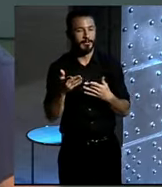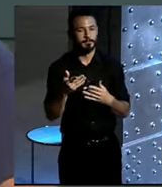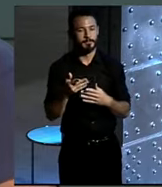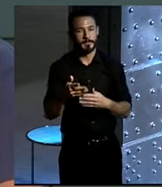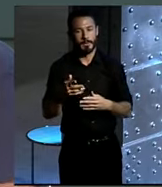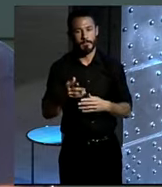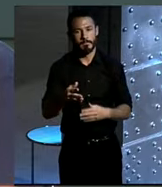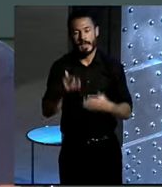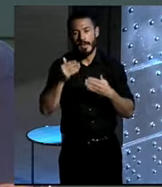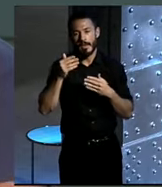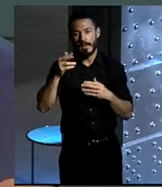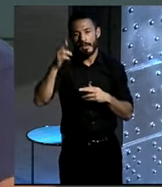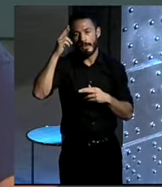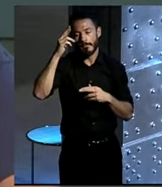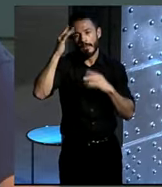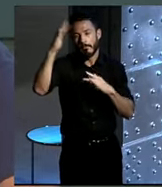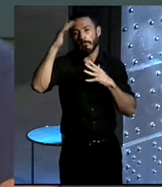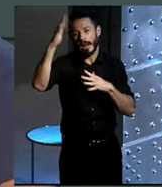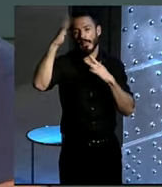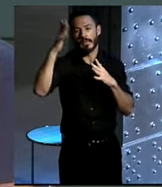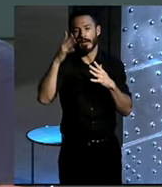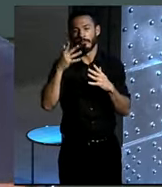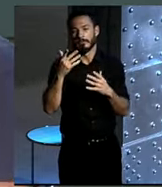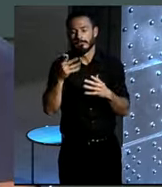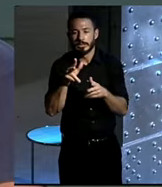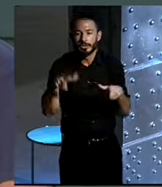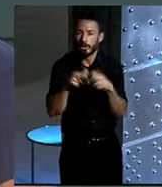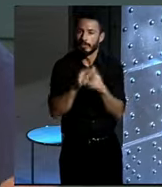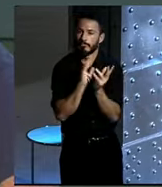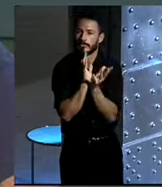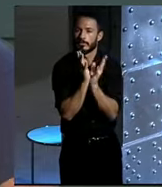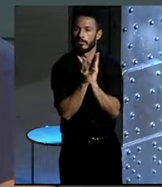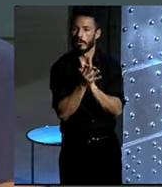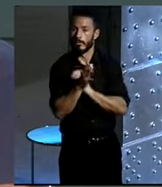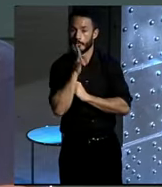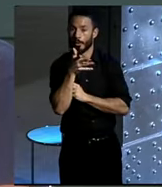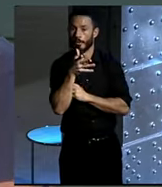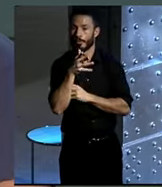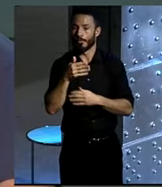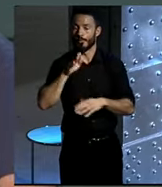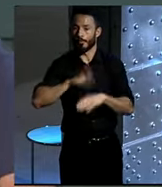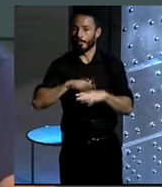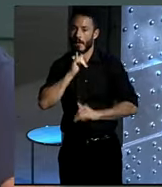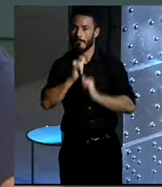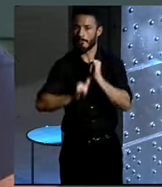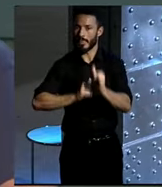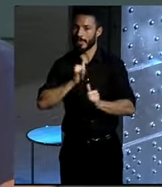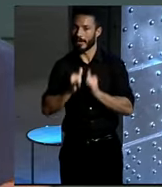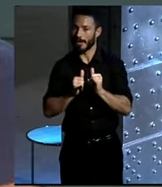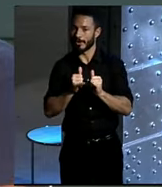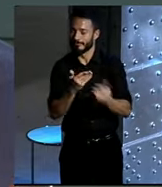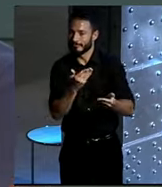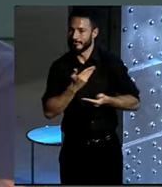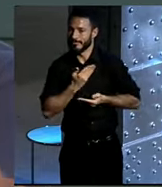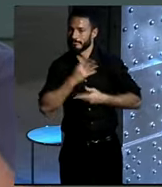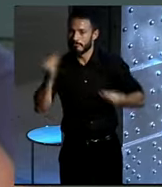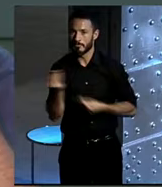una transformación social en la que, desde luego, la bicicleta sería uno de los estandartes. Podemos decir que el coche es un